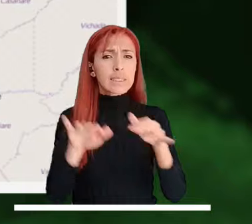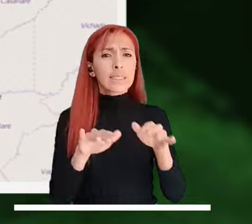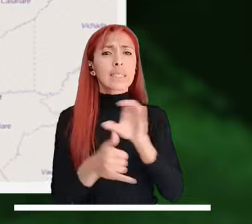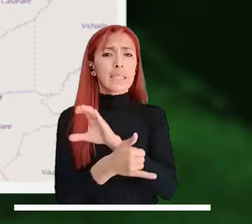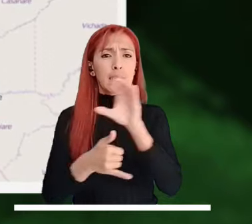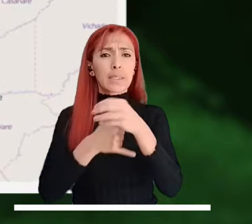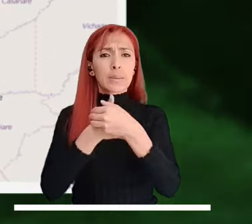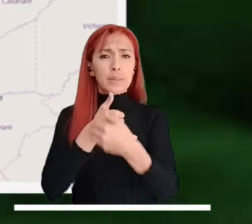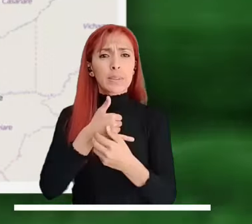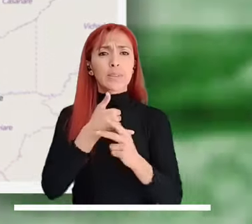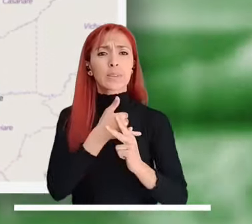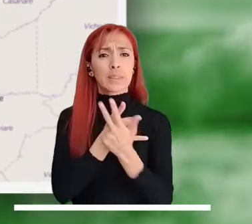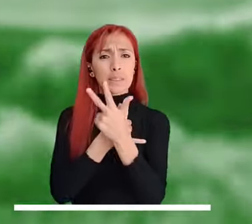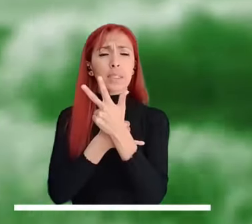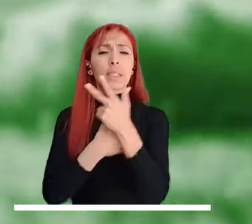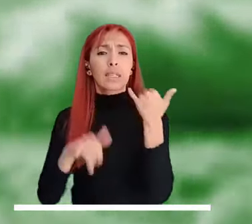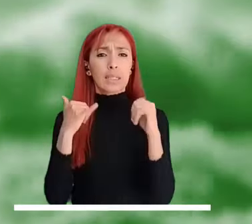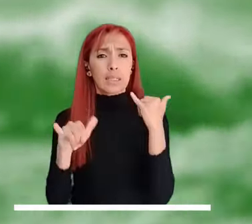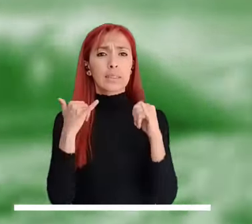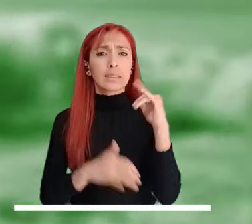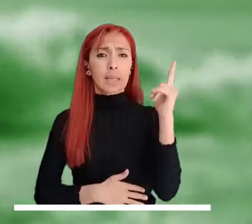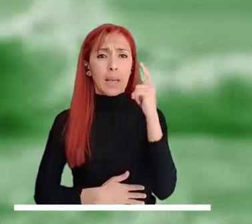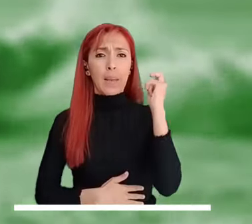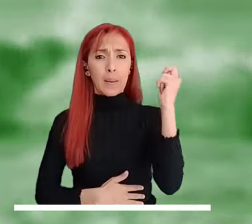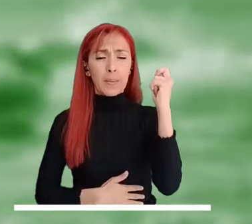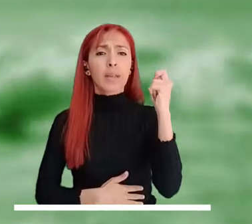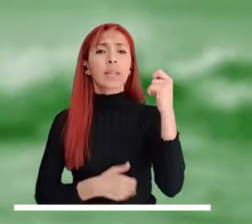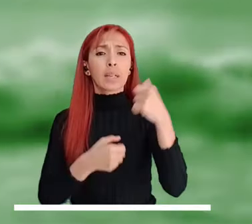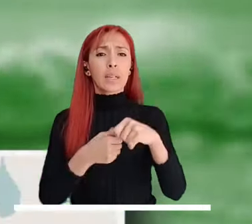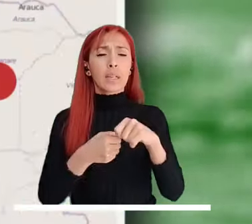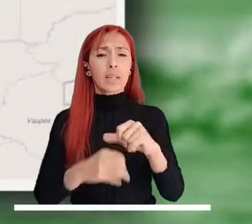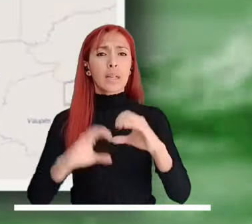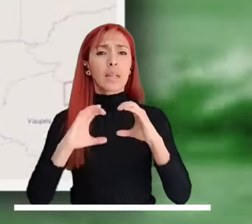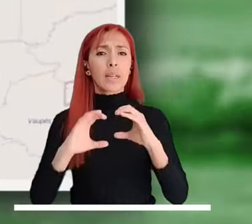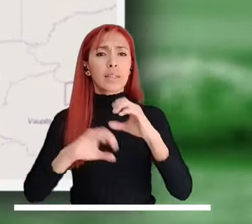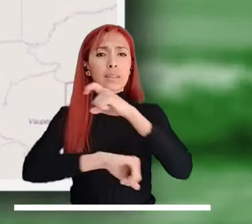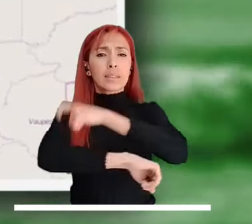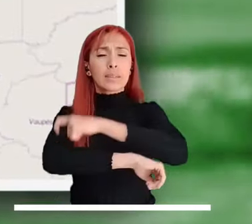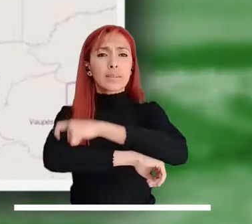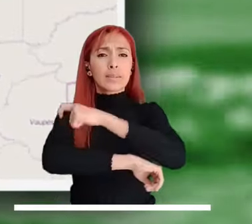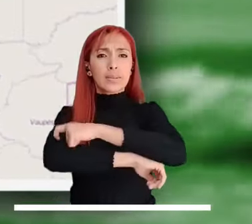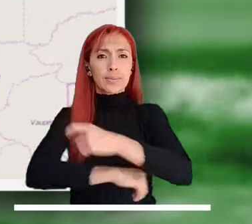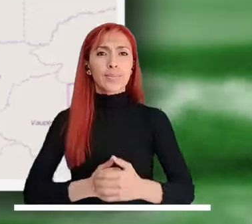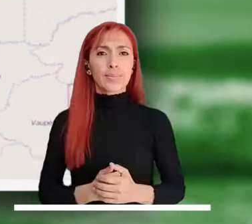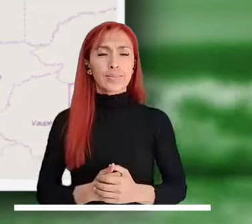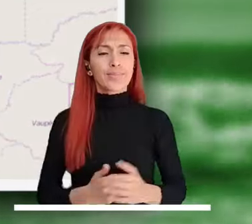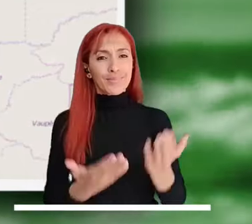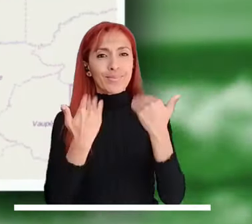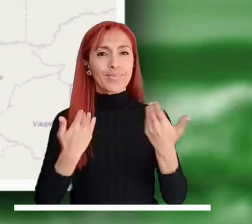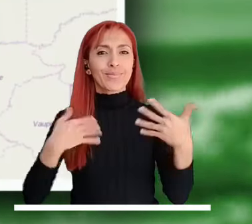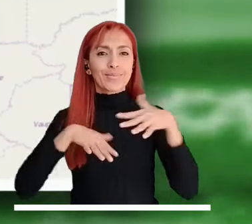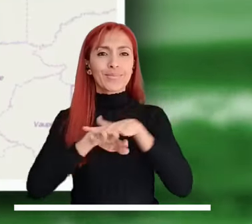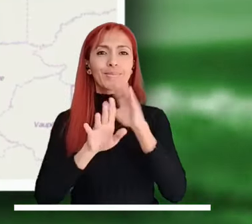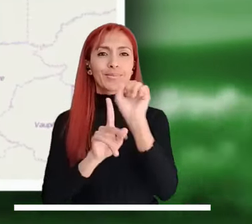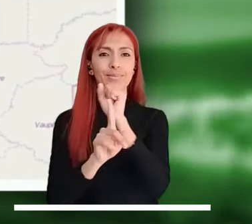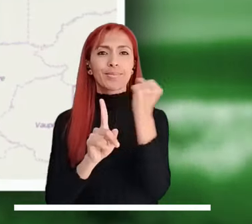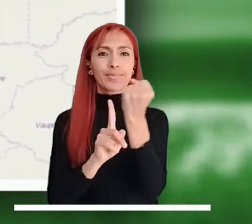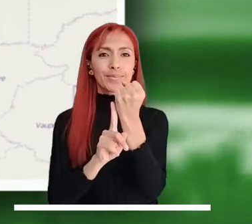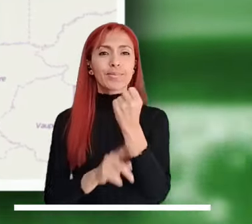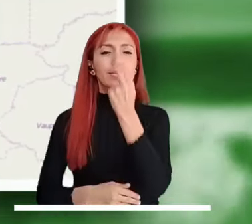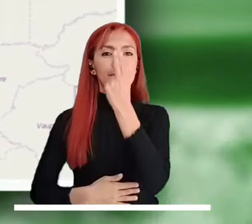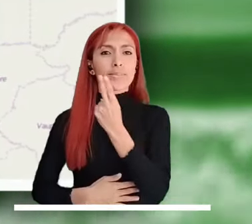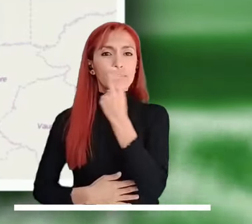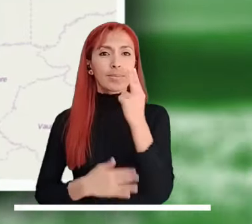Recomendamos mucha atención a los posibles deslizamientos en el Caribe, el Pacífico, los Andes, Casanare, Meta, Arauca,